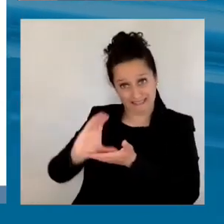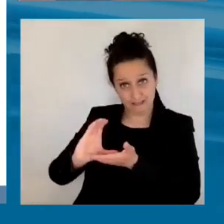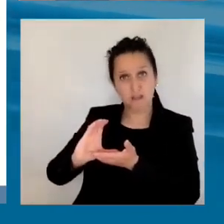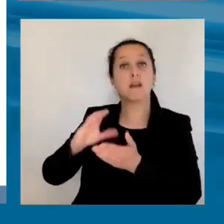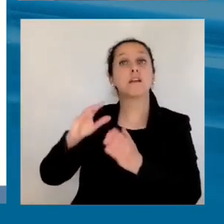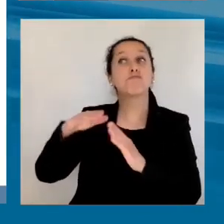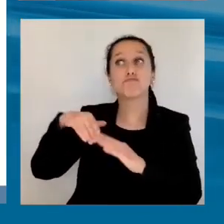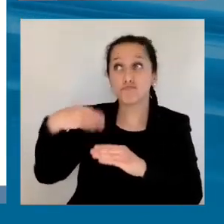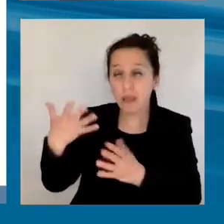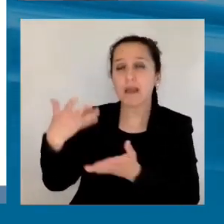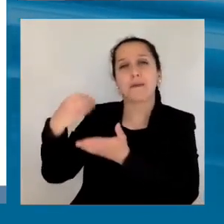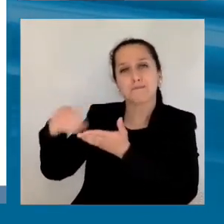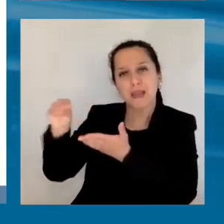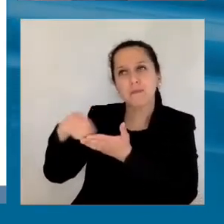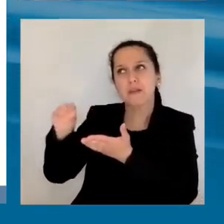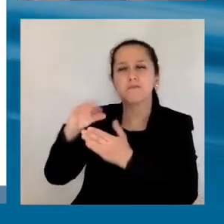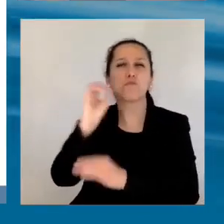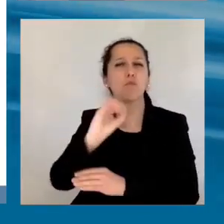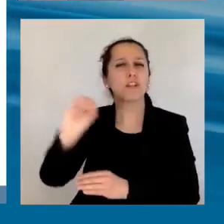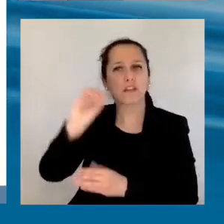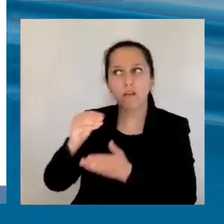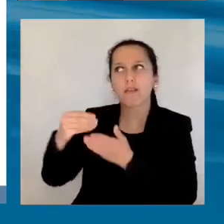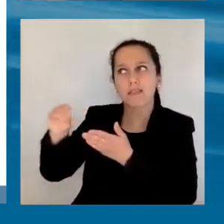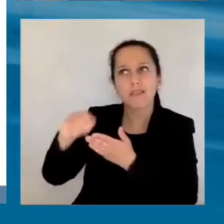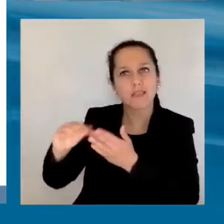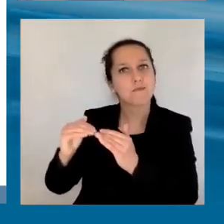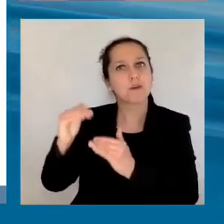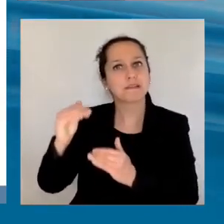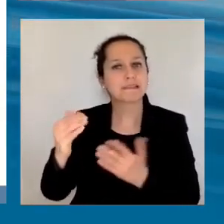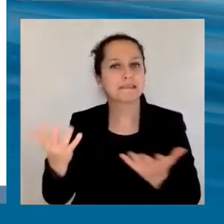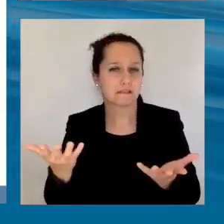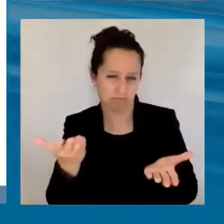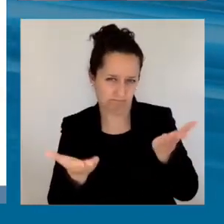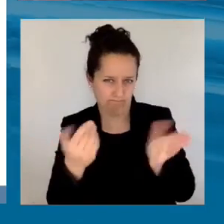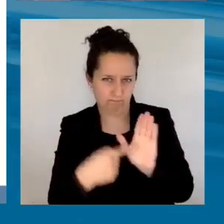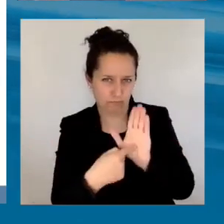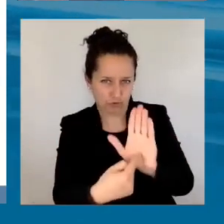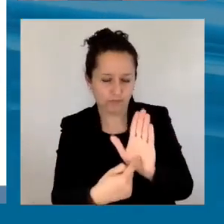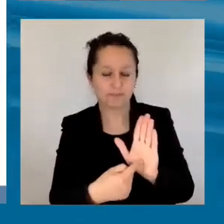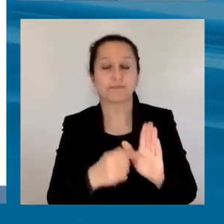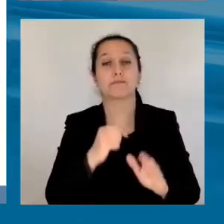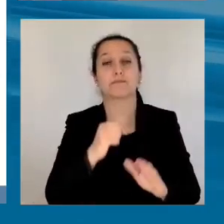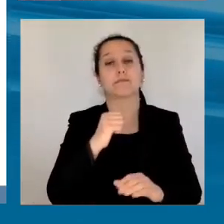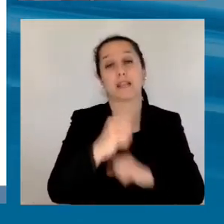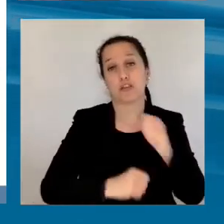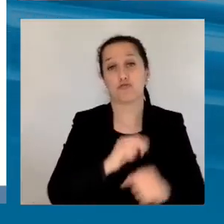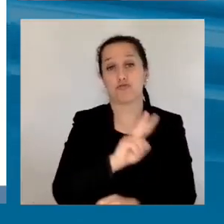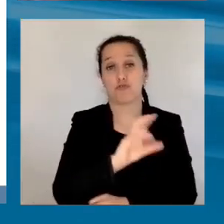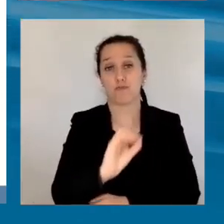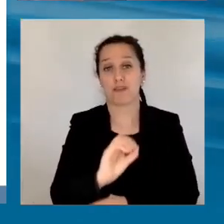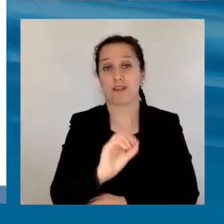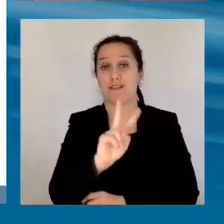publicación que hicimos, cómo hay países, si vemos el año 21 que es el anaranjado,